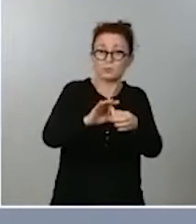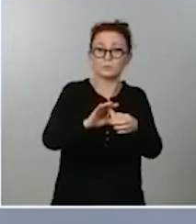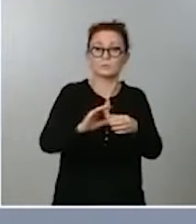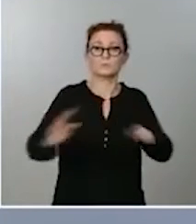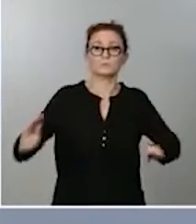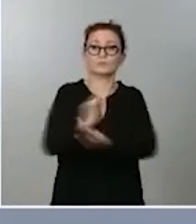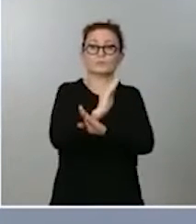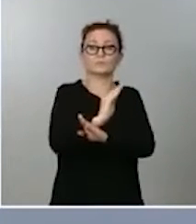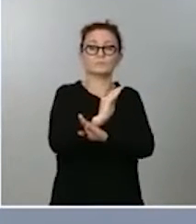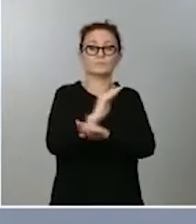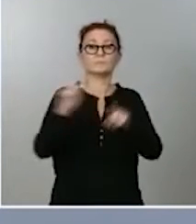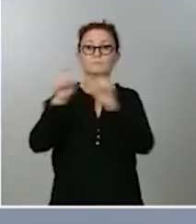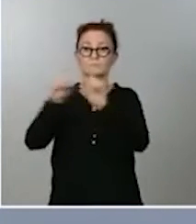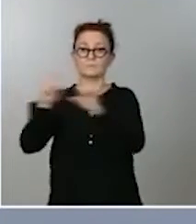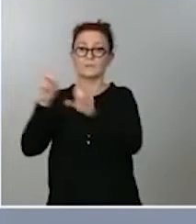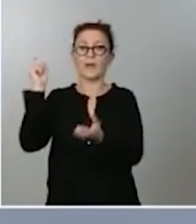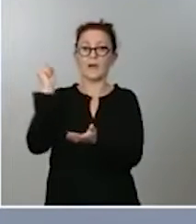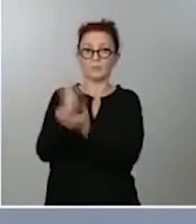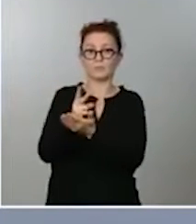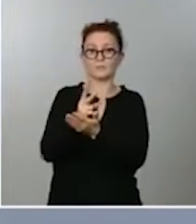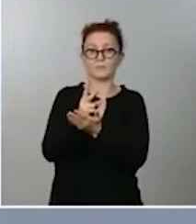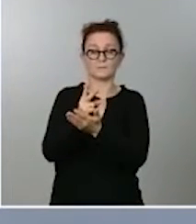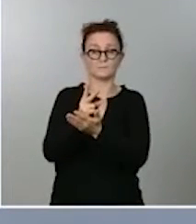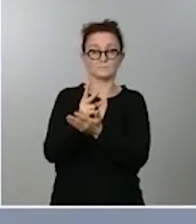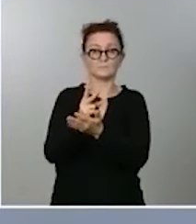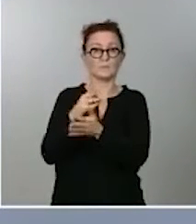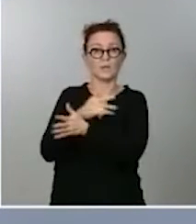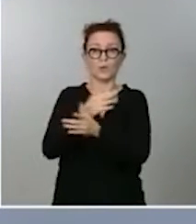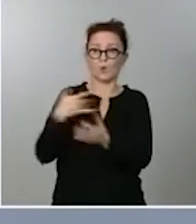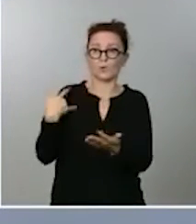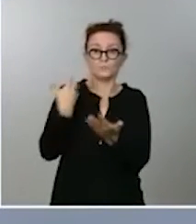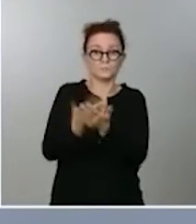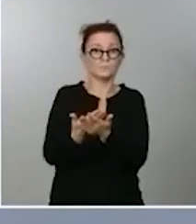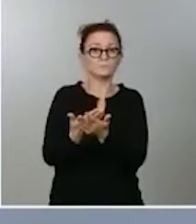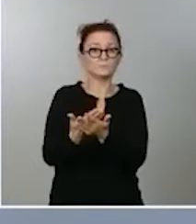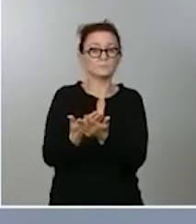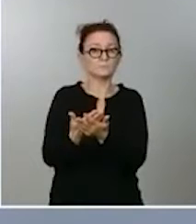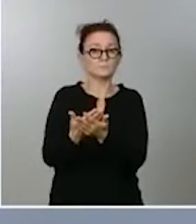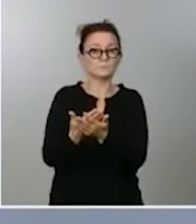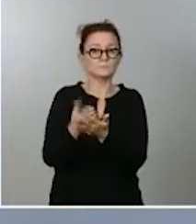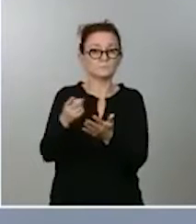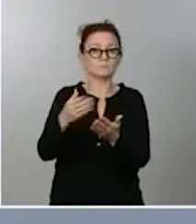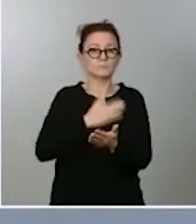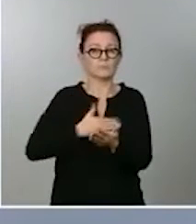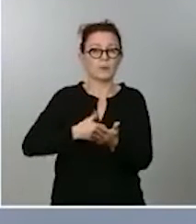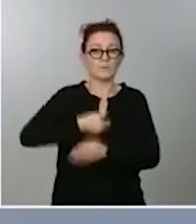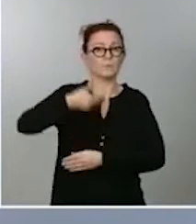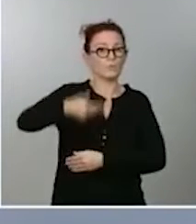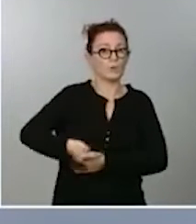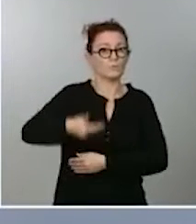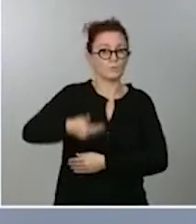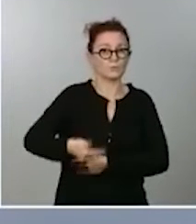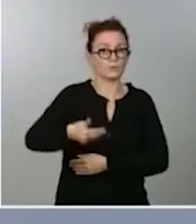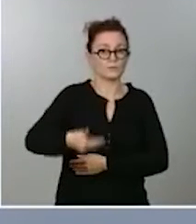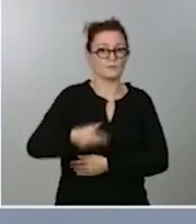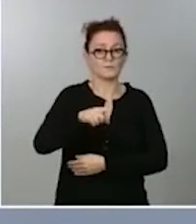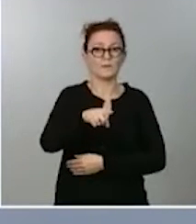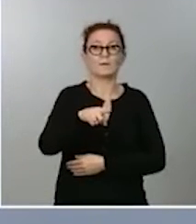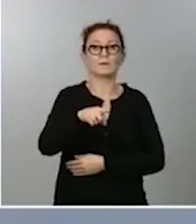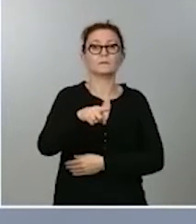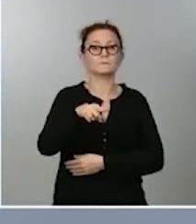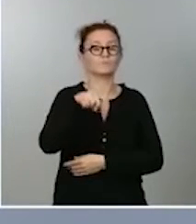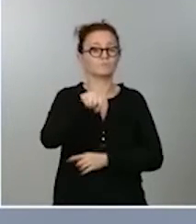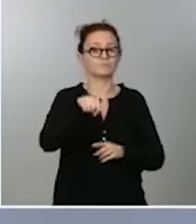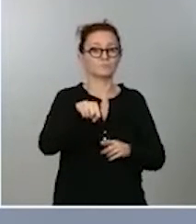operadores de apuestas que hasta ahora han estado siendo y teniendo un papel muy importante en estas instituciones.